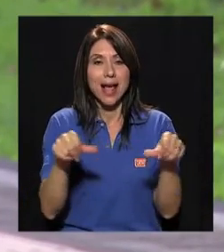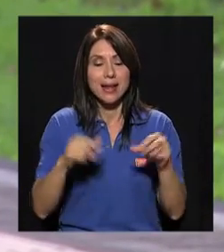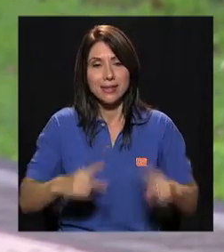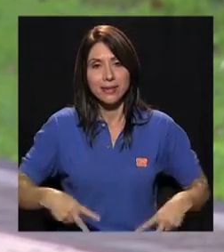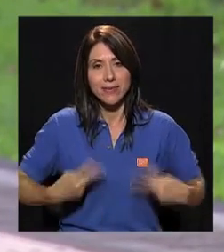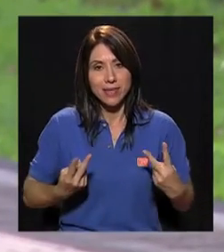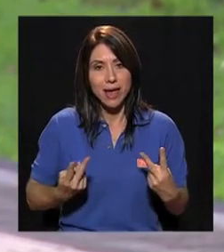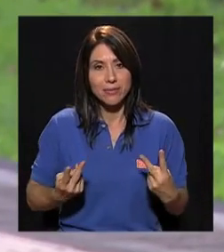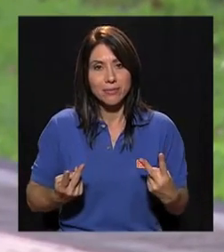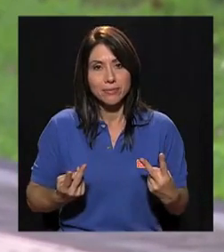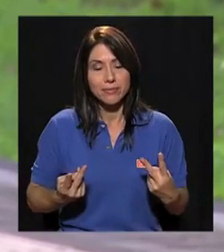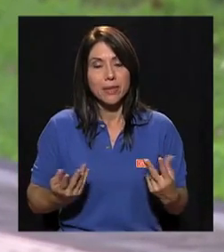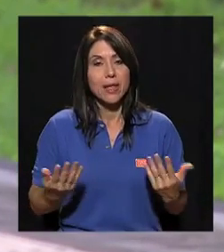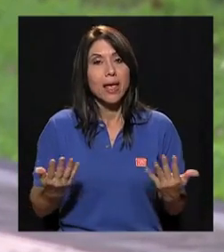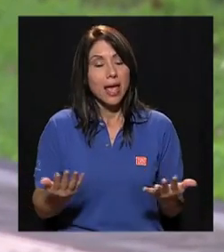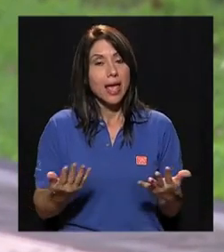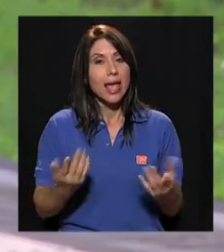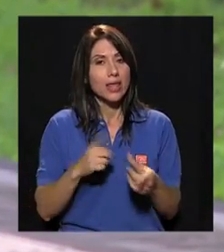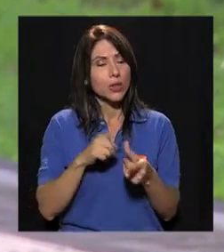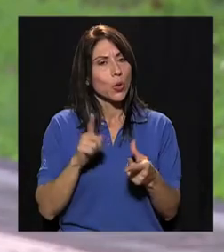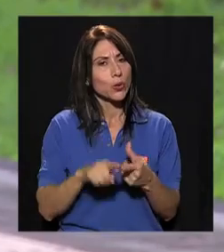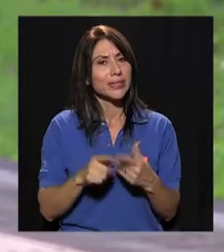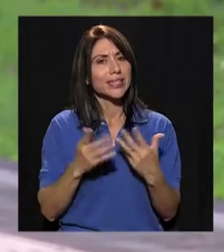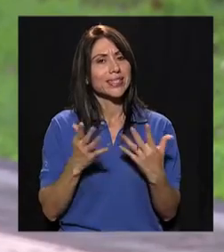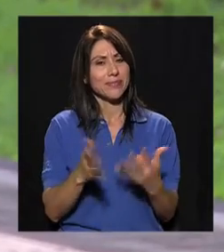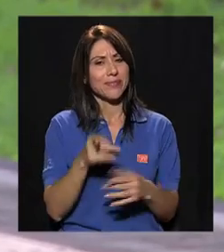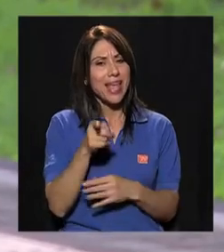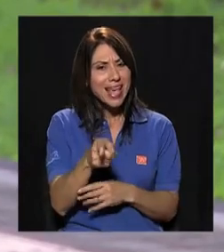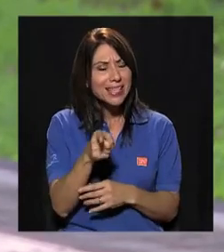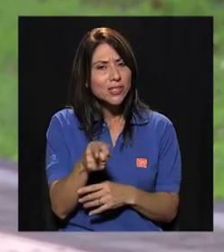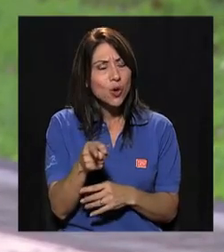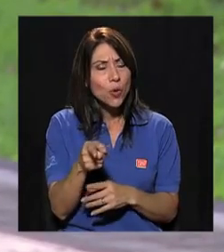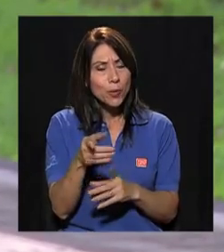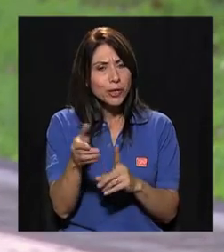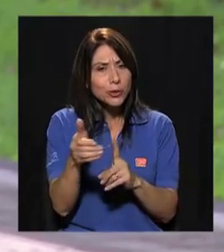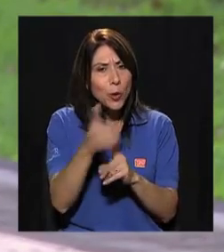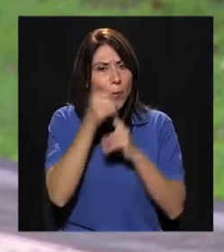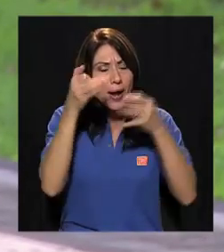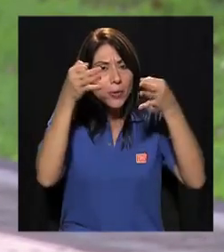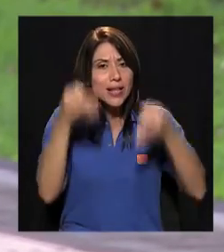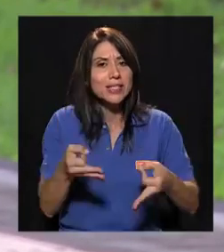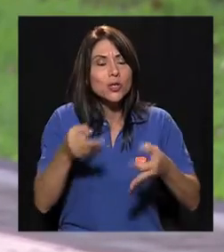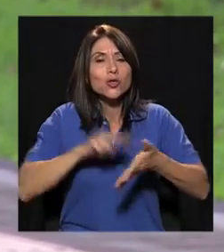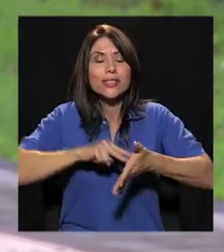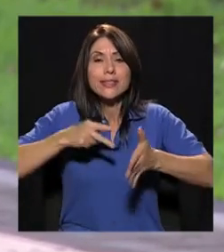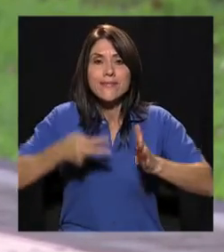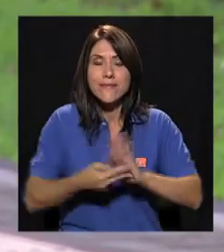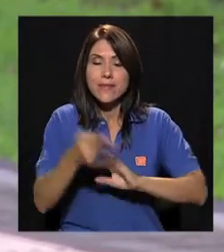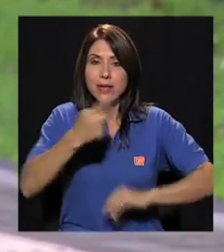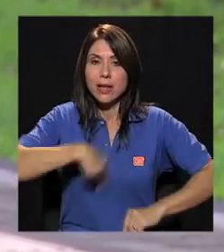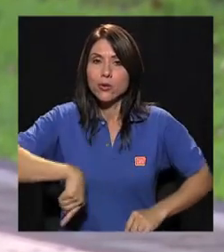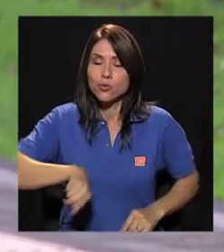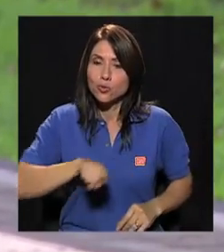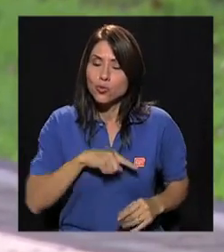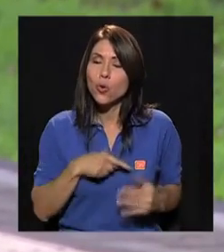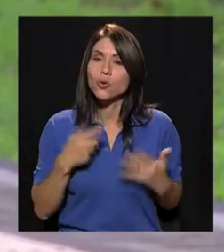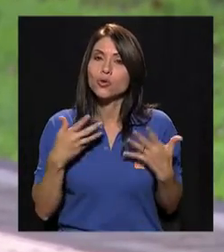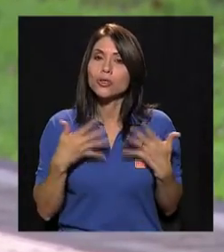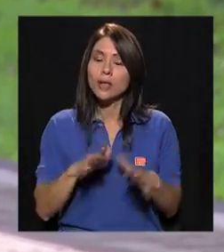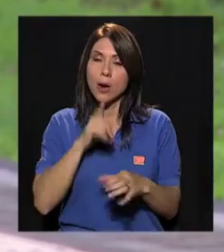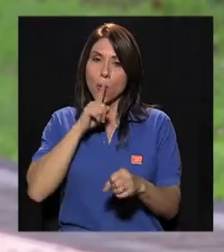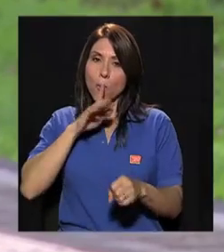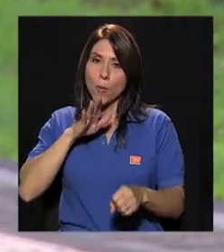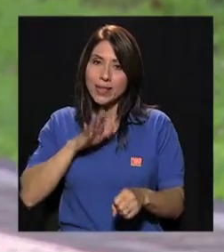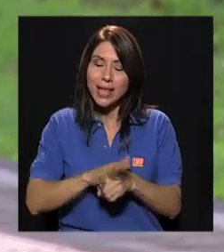nuestras esferas de vida. Entonces, ese hacer tomar una decisión quiere decir que vamos